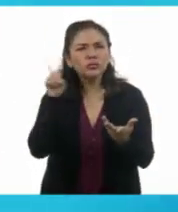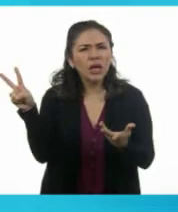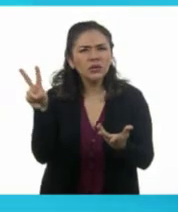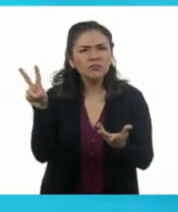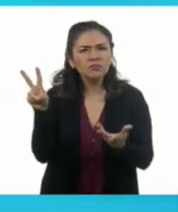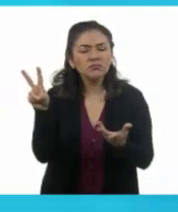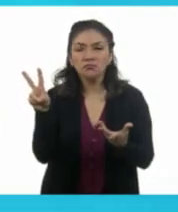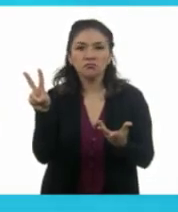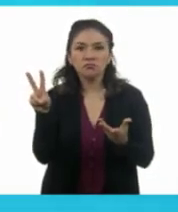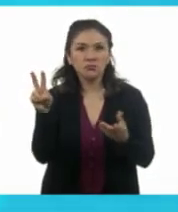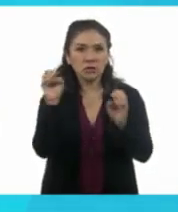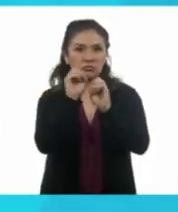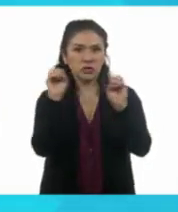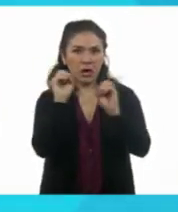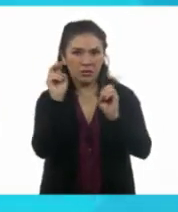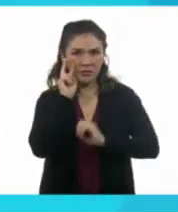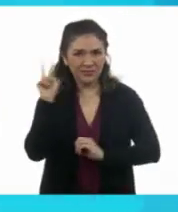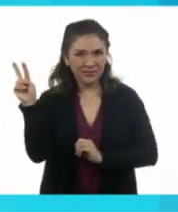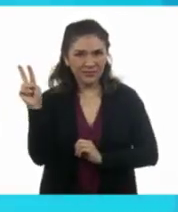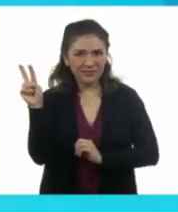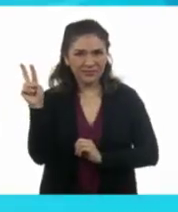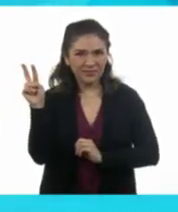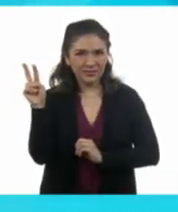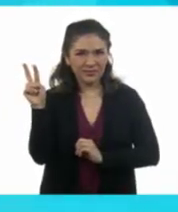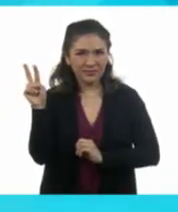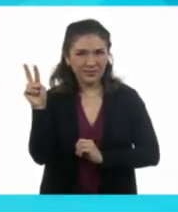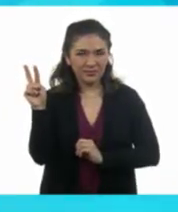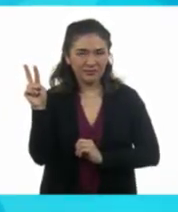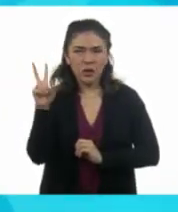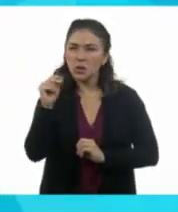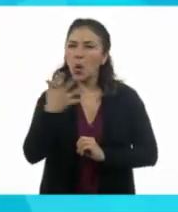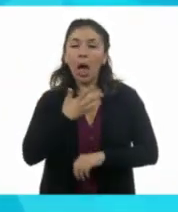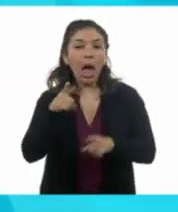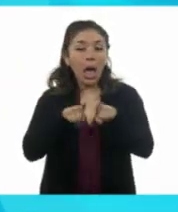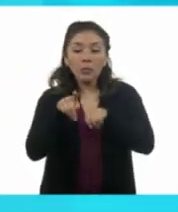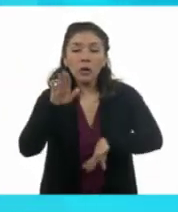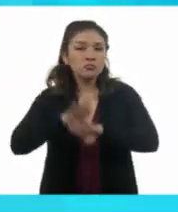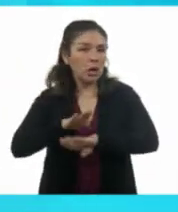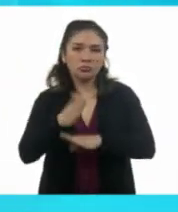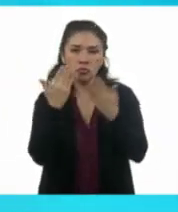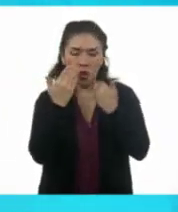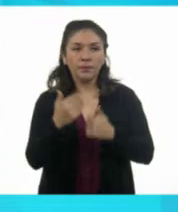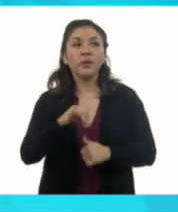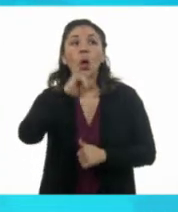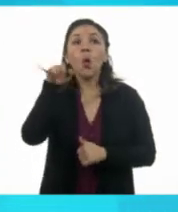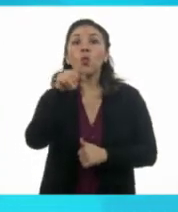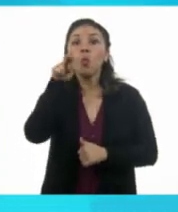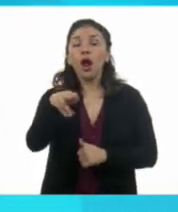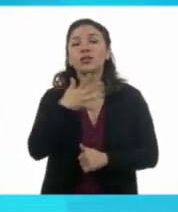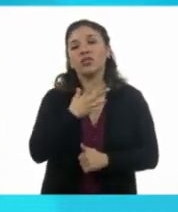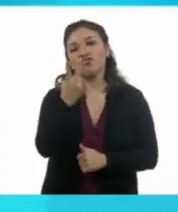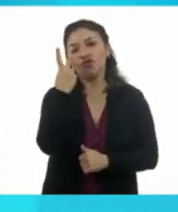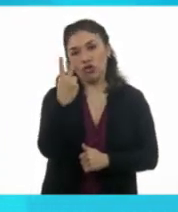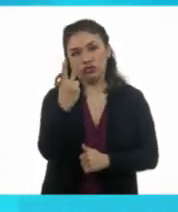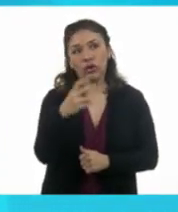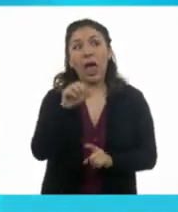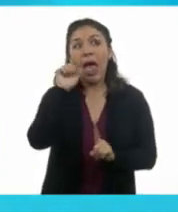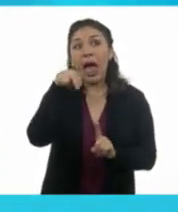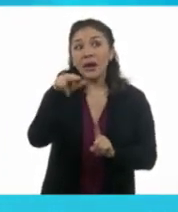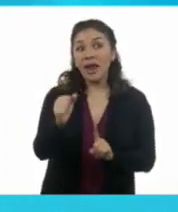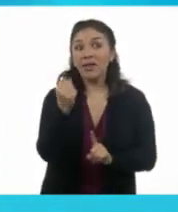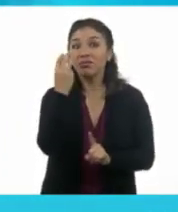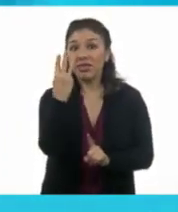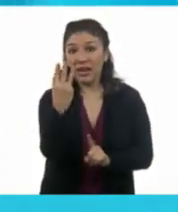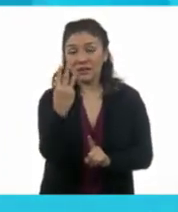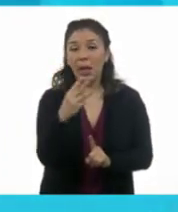Muy bien. Guadalupe tiene cero. Cero. Juan. Juan tiene dos. Ana. Tiene